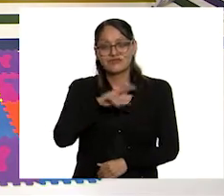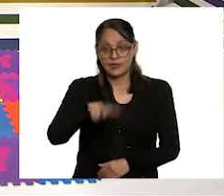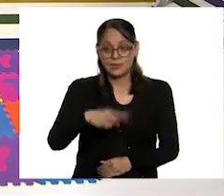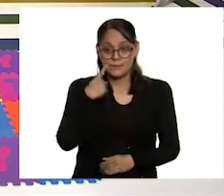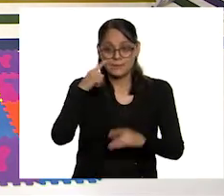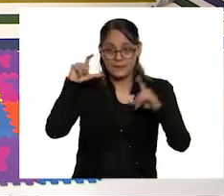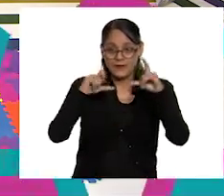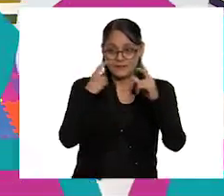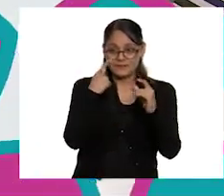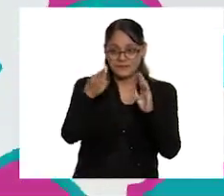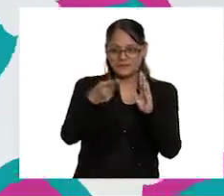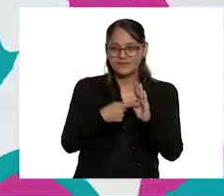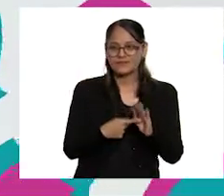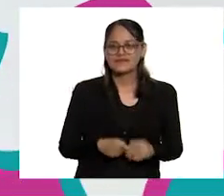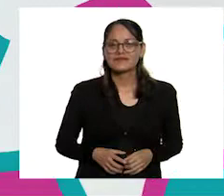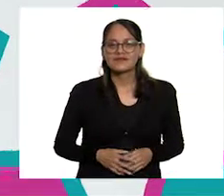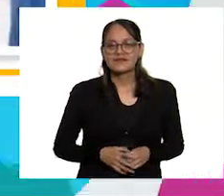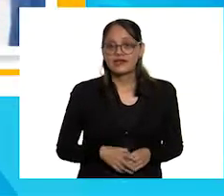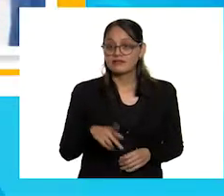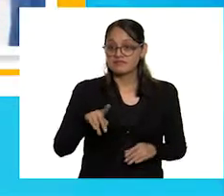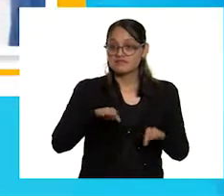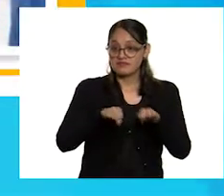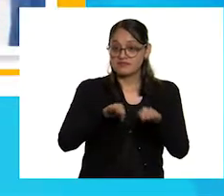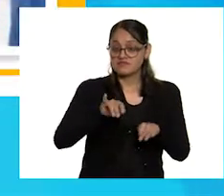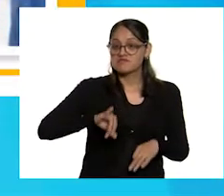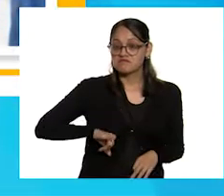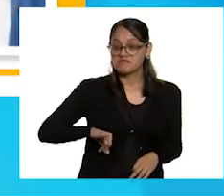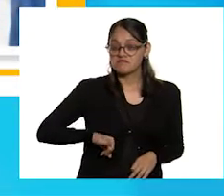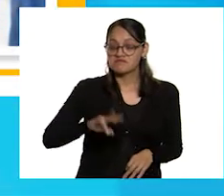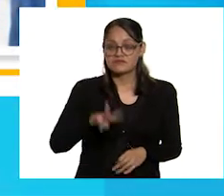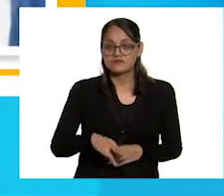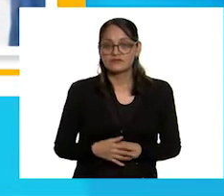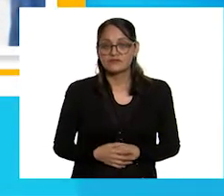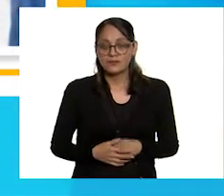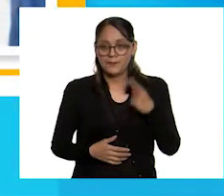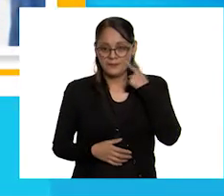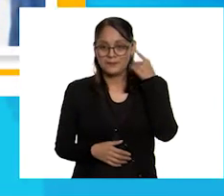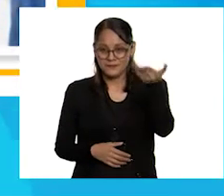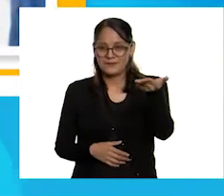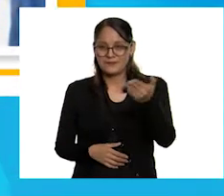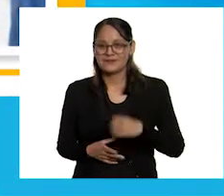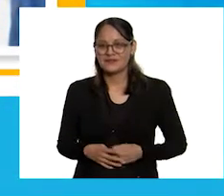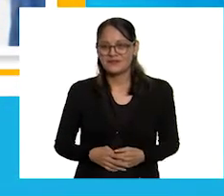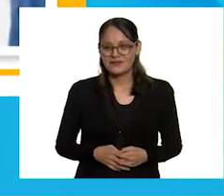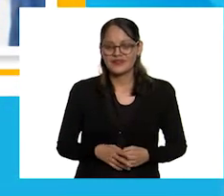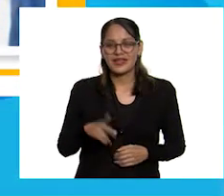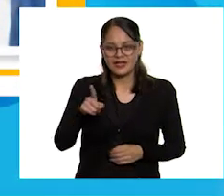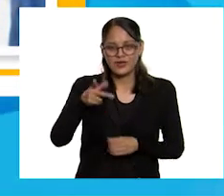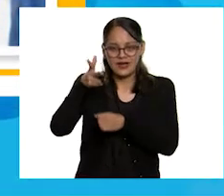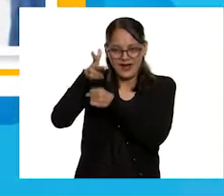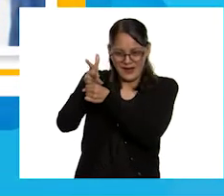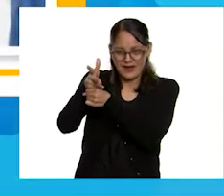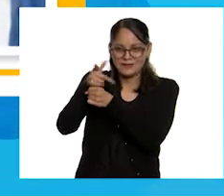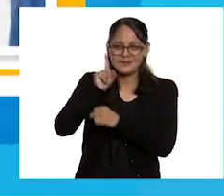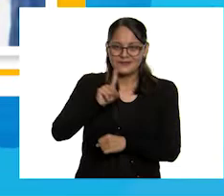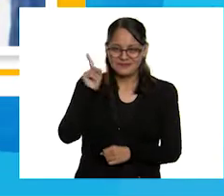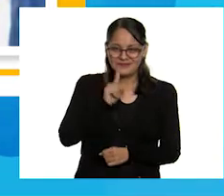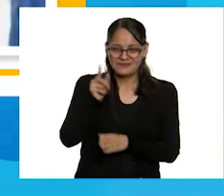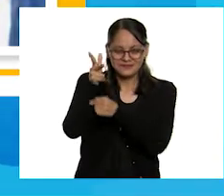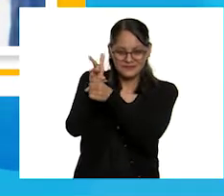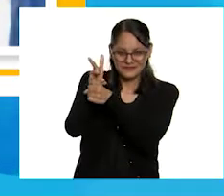muy bien. Oye, esta es una profesión muy interesante también. Ahí lo tenemos, mira, ahí está una camarógrafa.